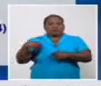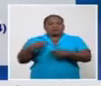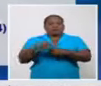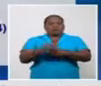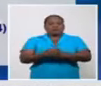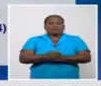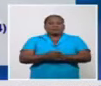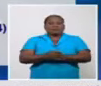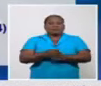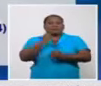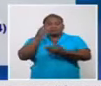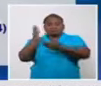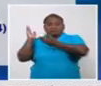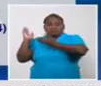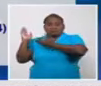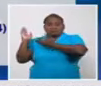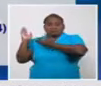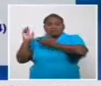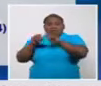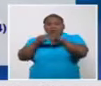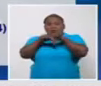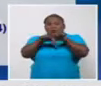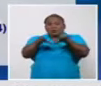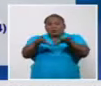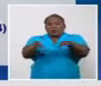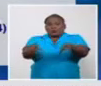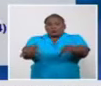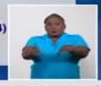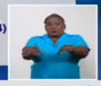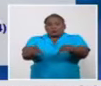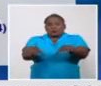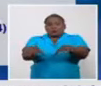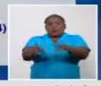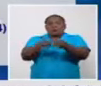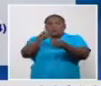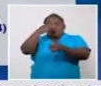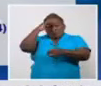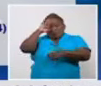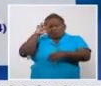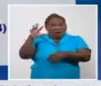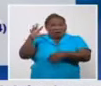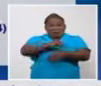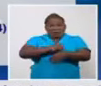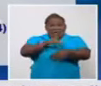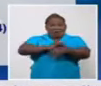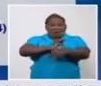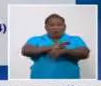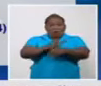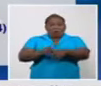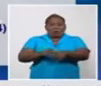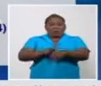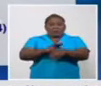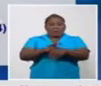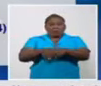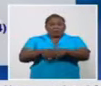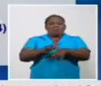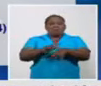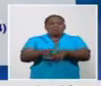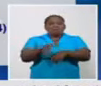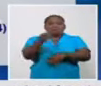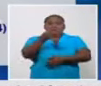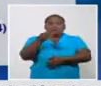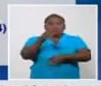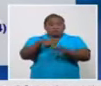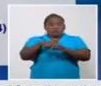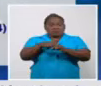ustedes ven, dispersión en todo el territorio, prácticamente todas las provincias, el municipio especial